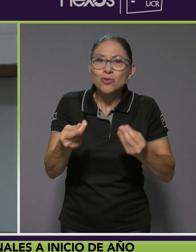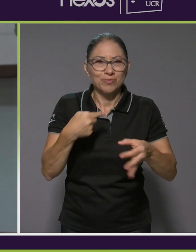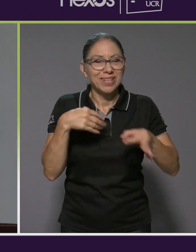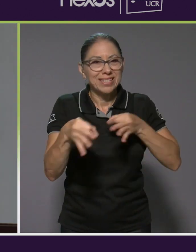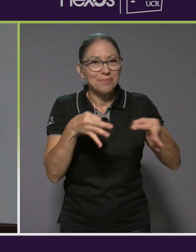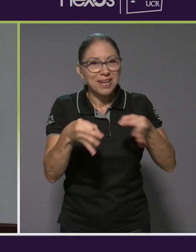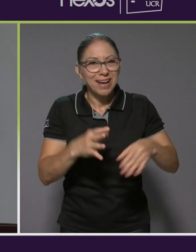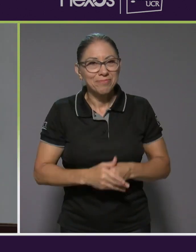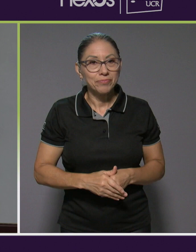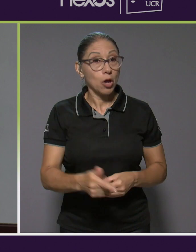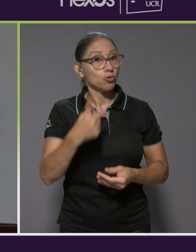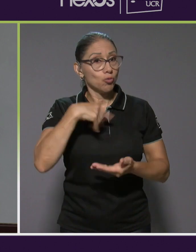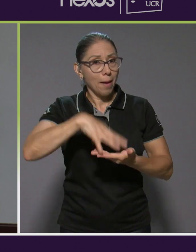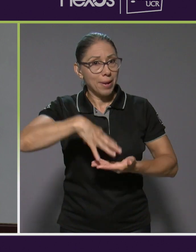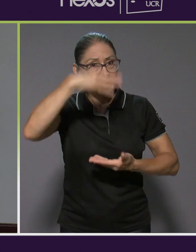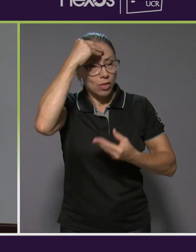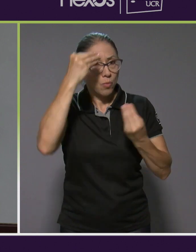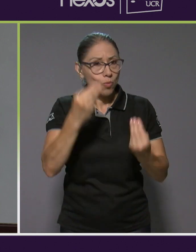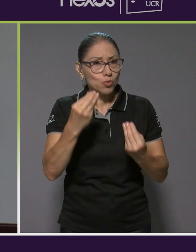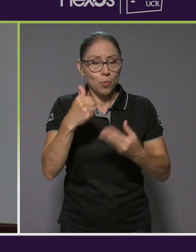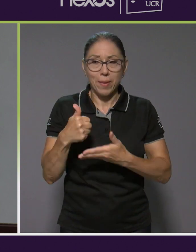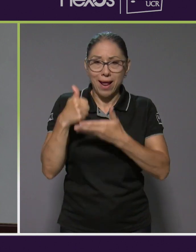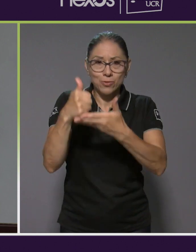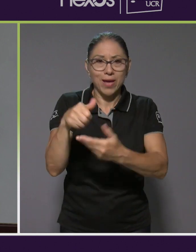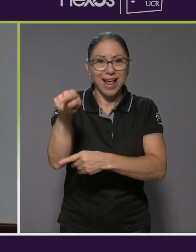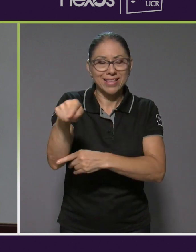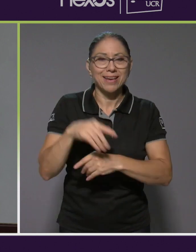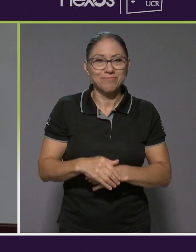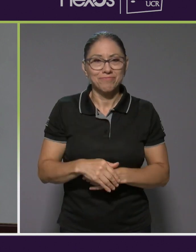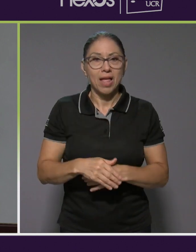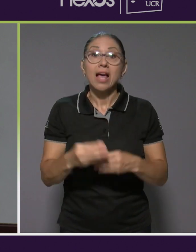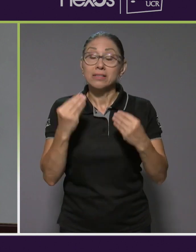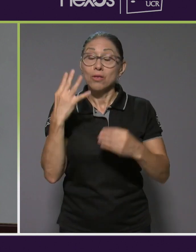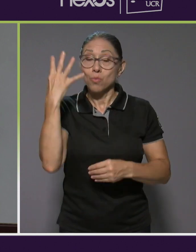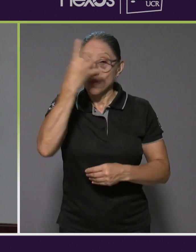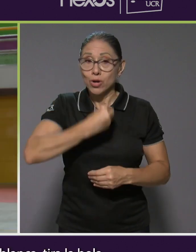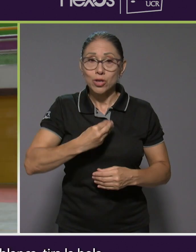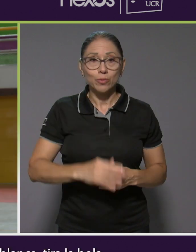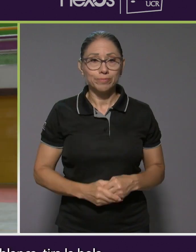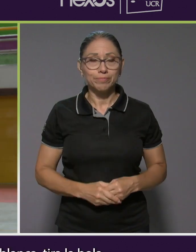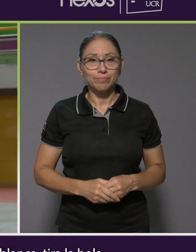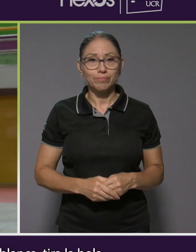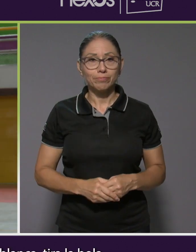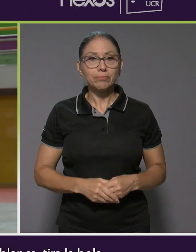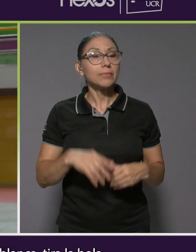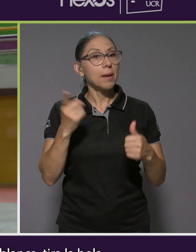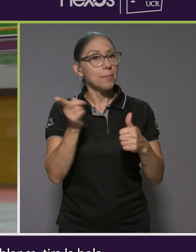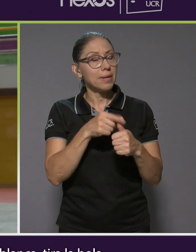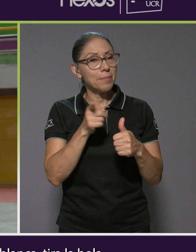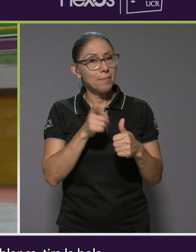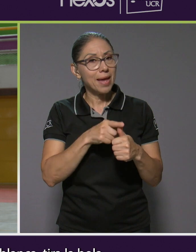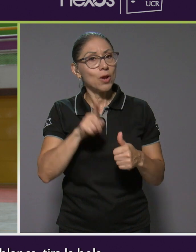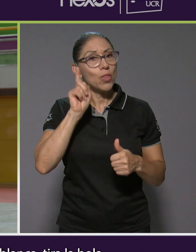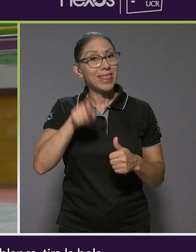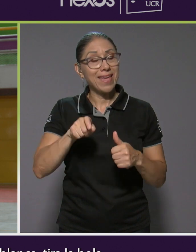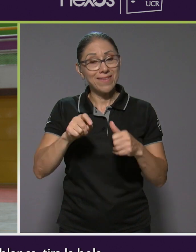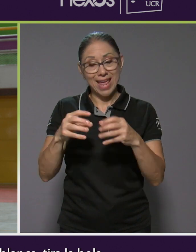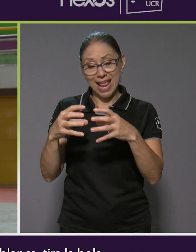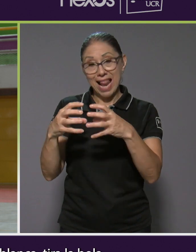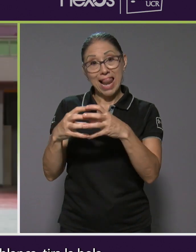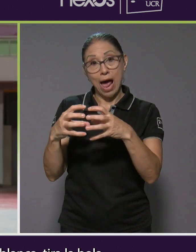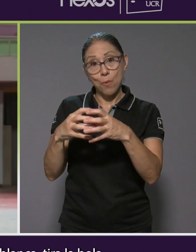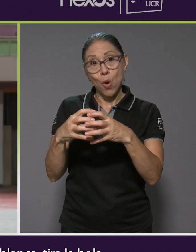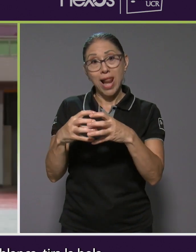mí me ha tocado más aprenderlo para poderle ayudar a ella. Entonces ha sido muy bonito. El dinero, tenemos que tirar la bola,